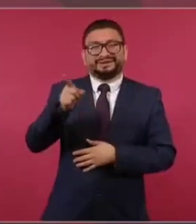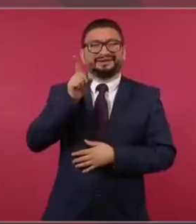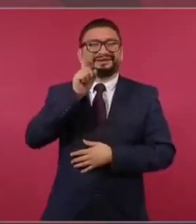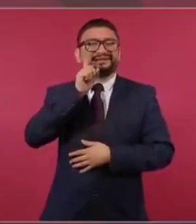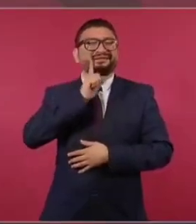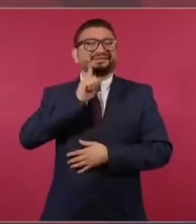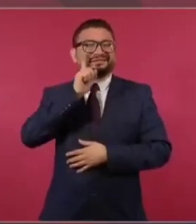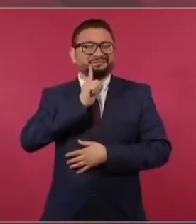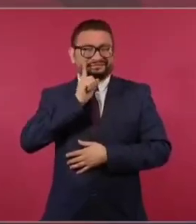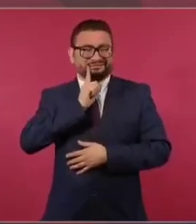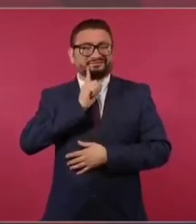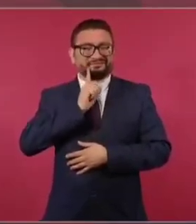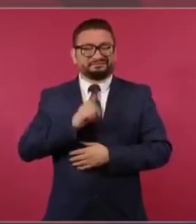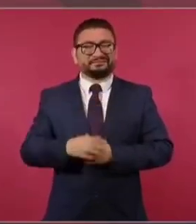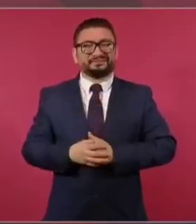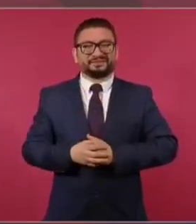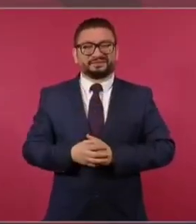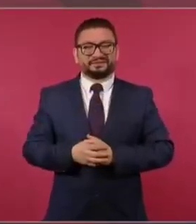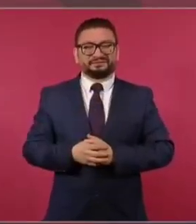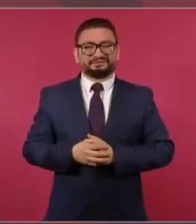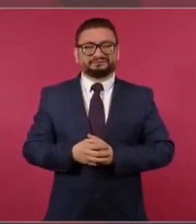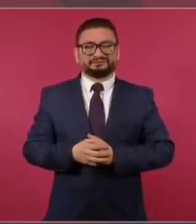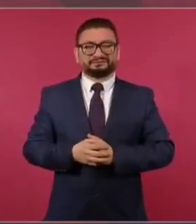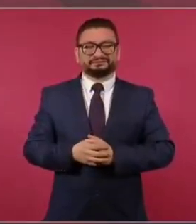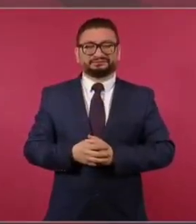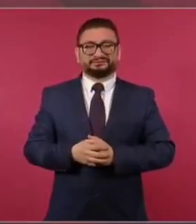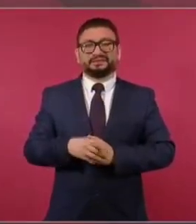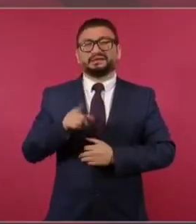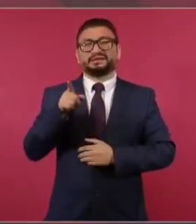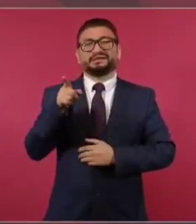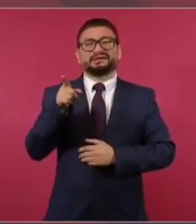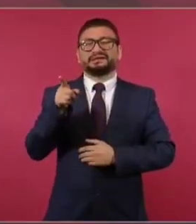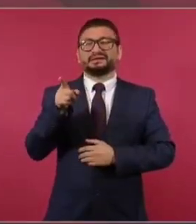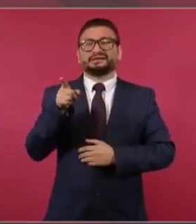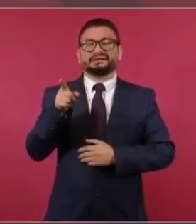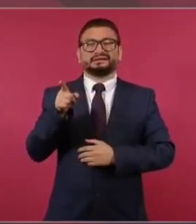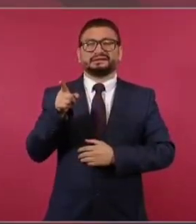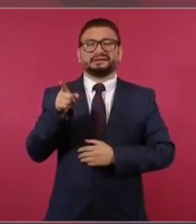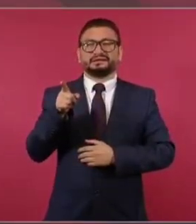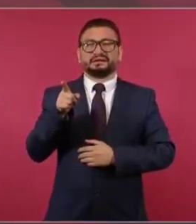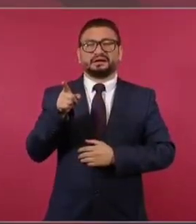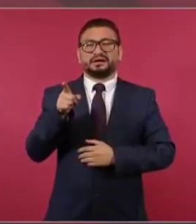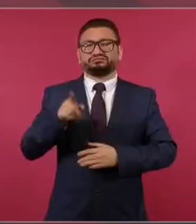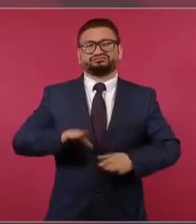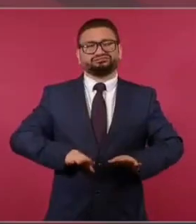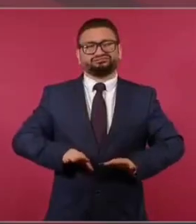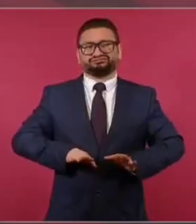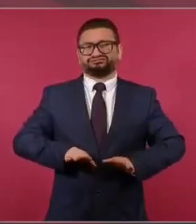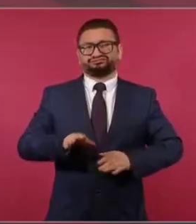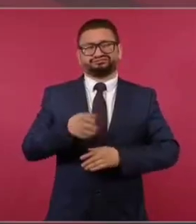mucha capacidad,